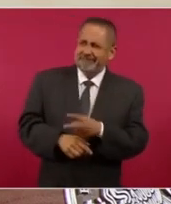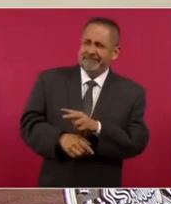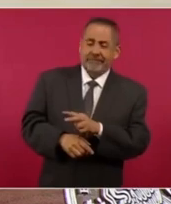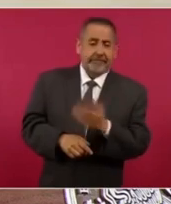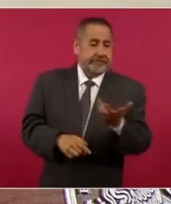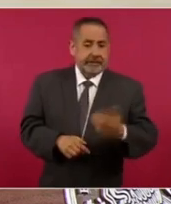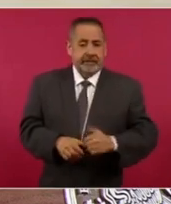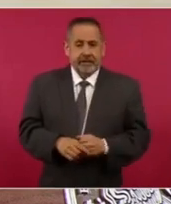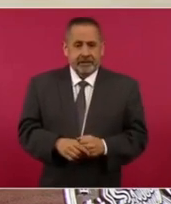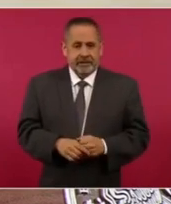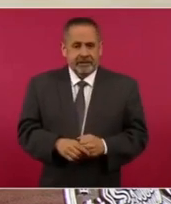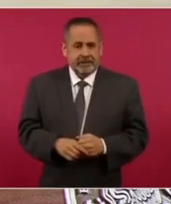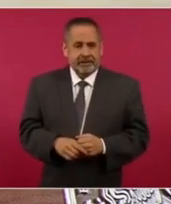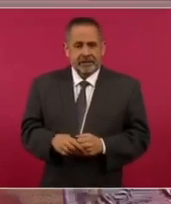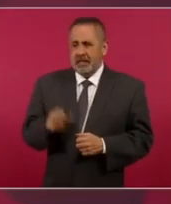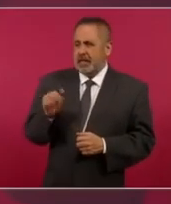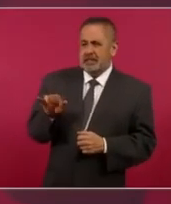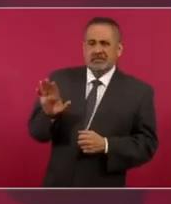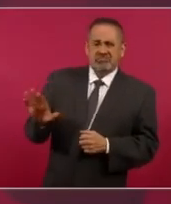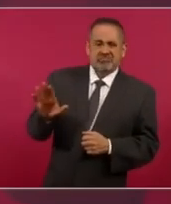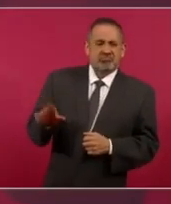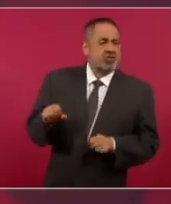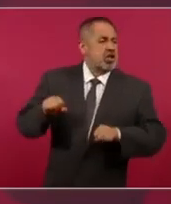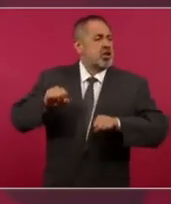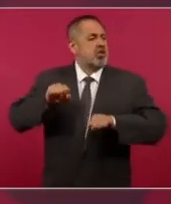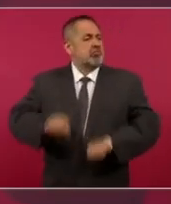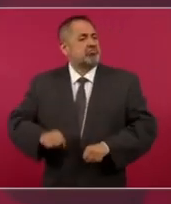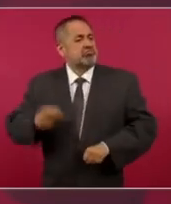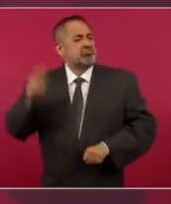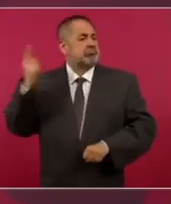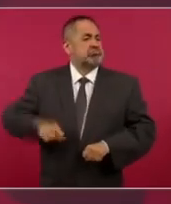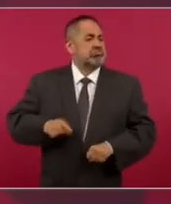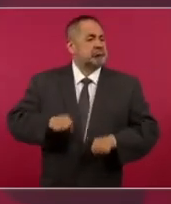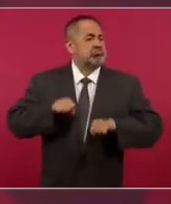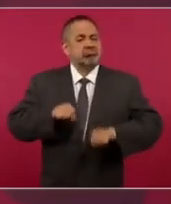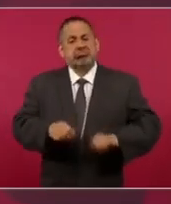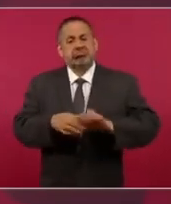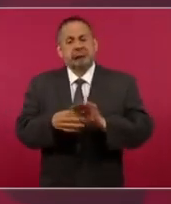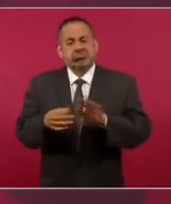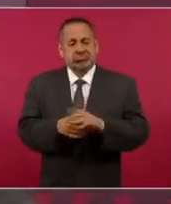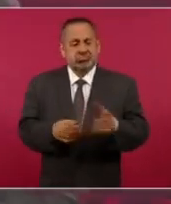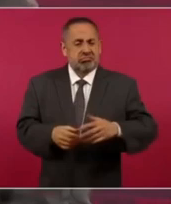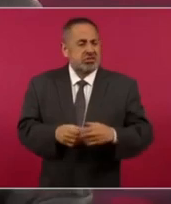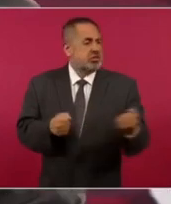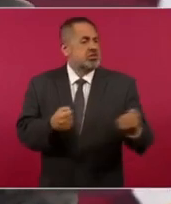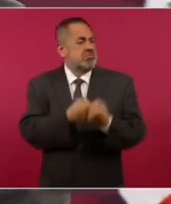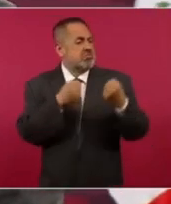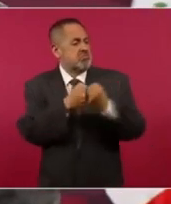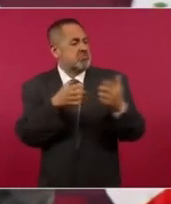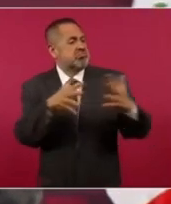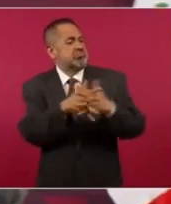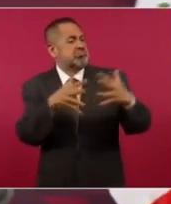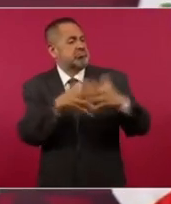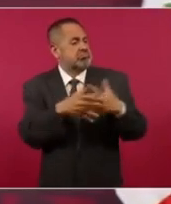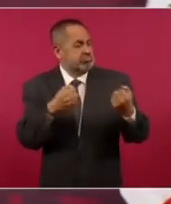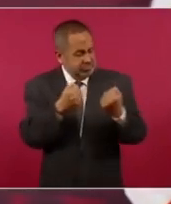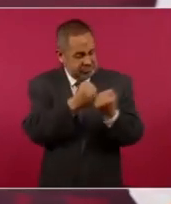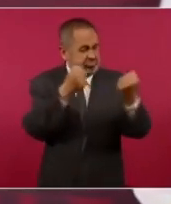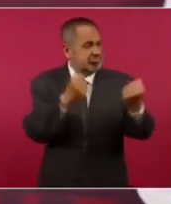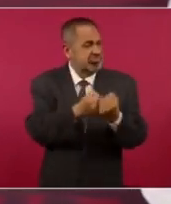Este estilo autoritario de querer enfrentar la violencia con la violencia,